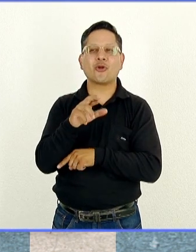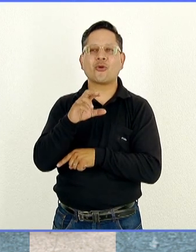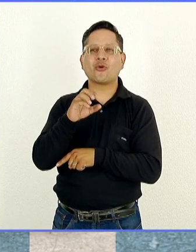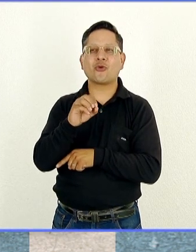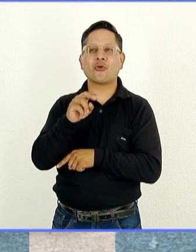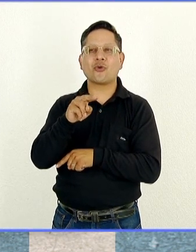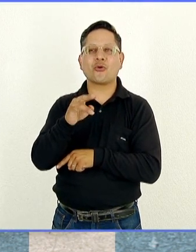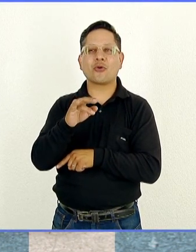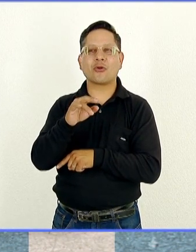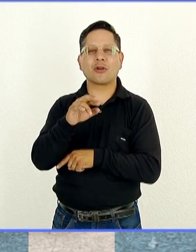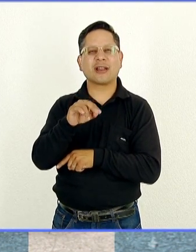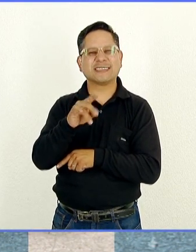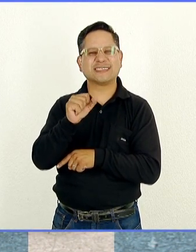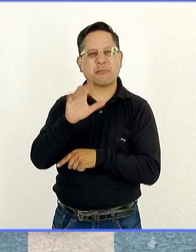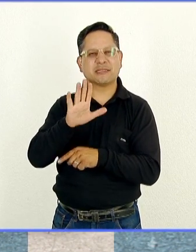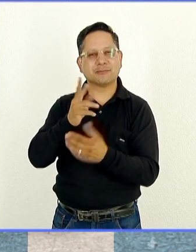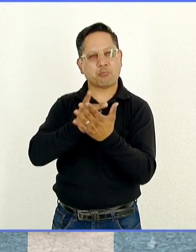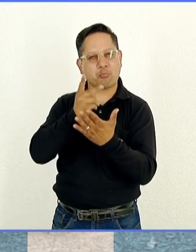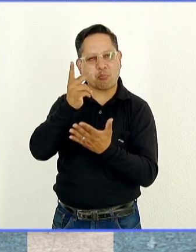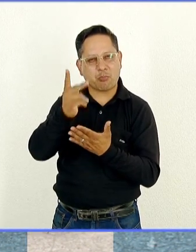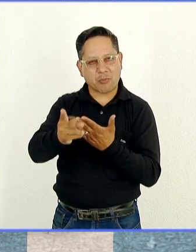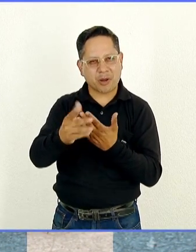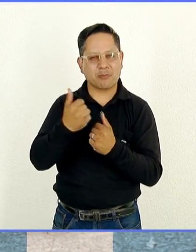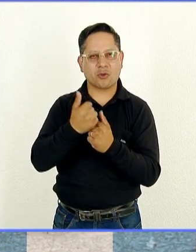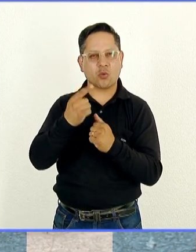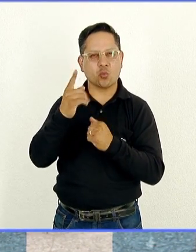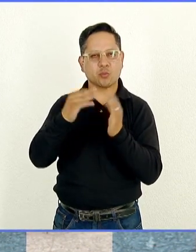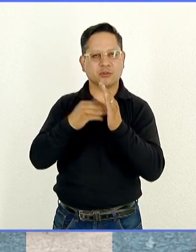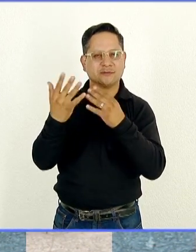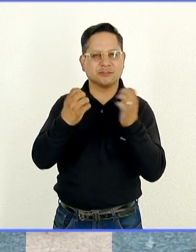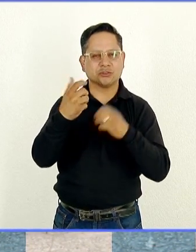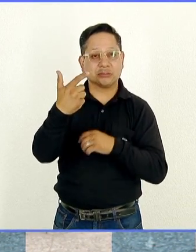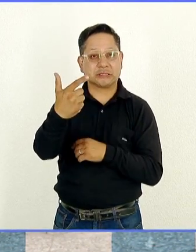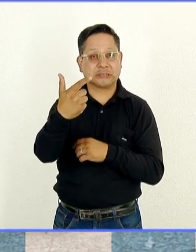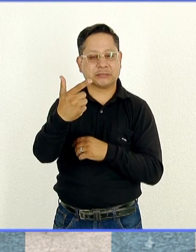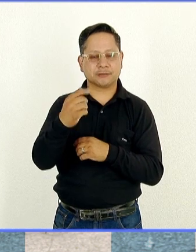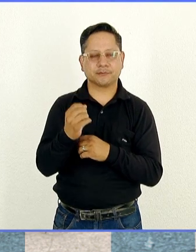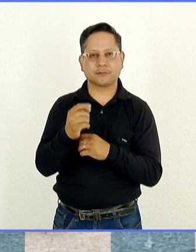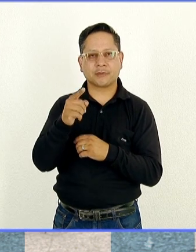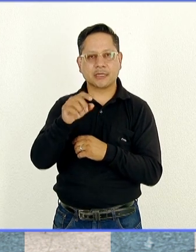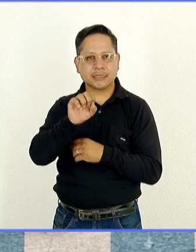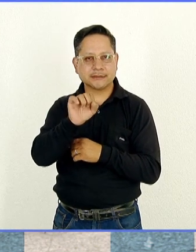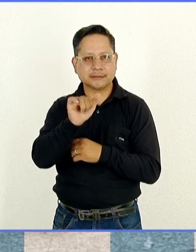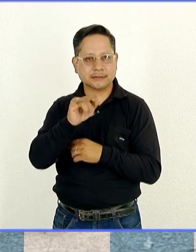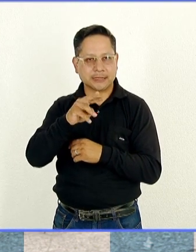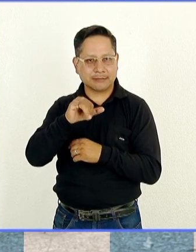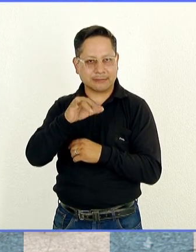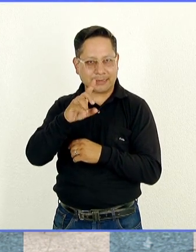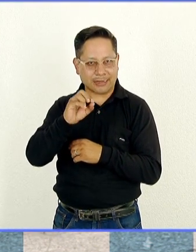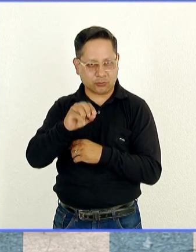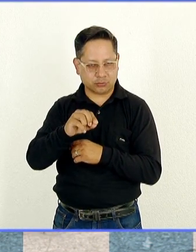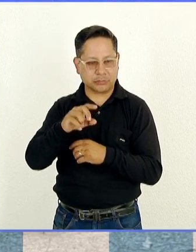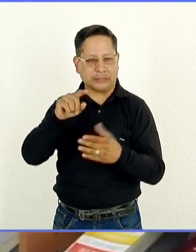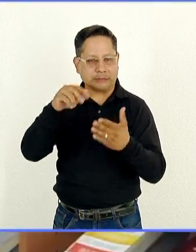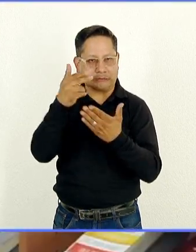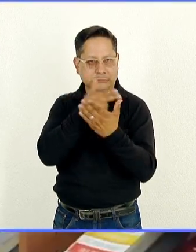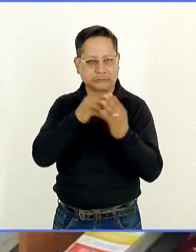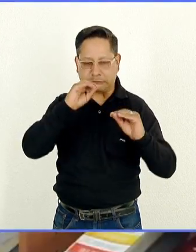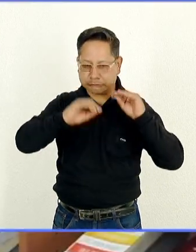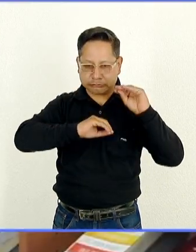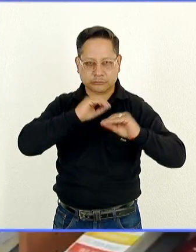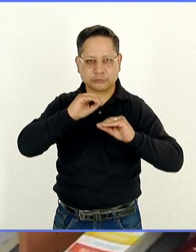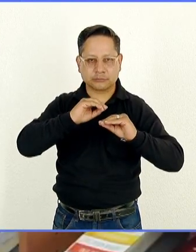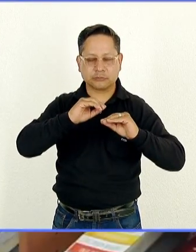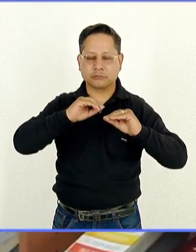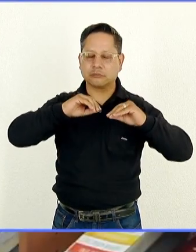escritor británico ganador del Premio Nobel de Literatura en 1907 e ilustrado por Salvador Bartolotzi. No